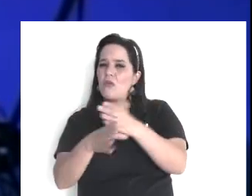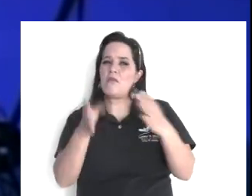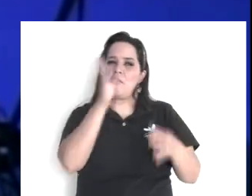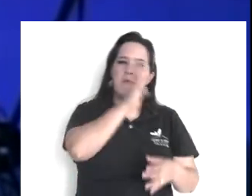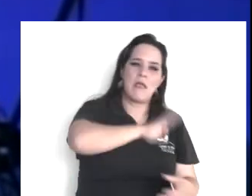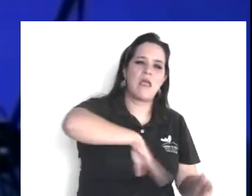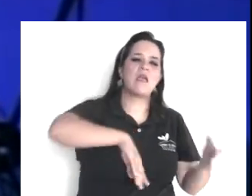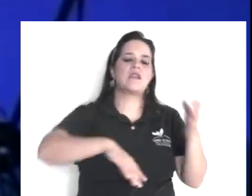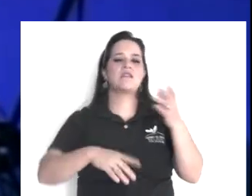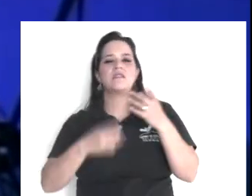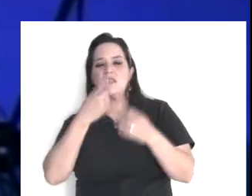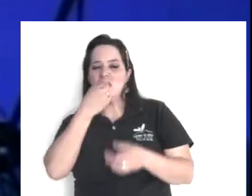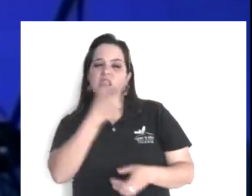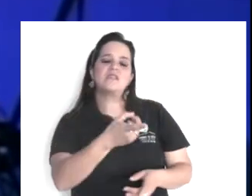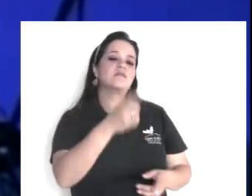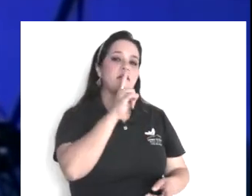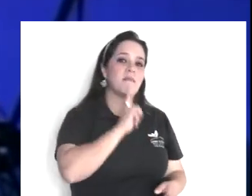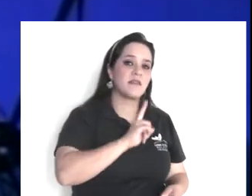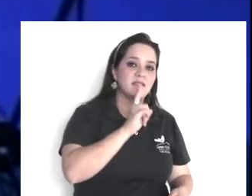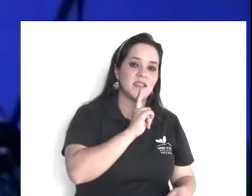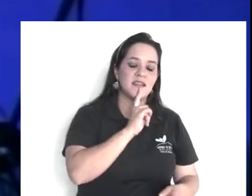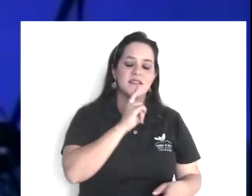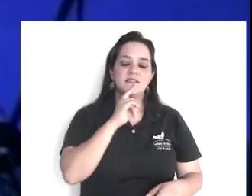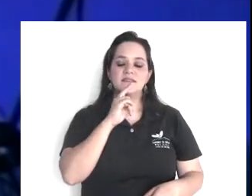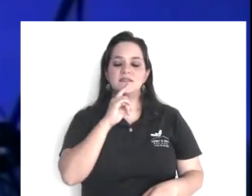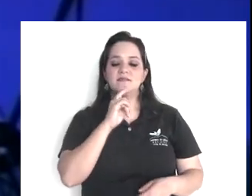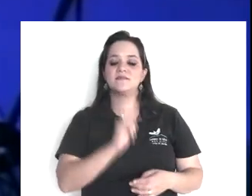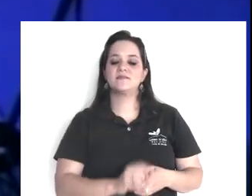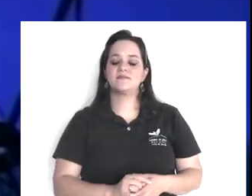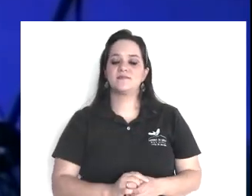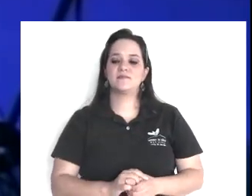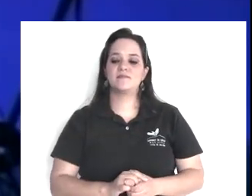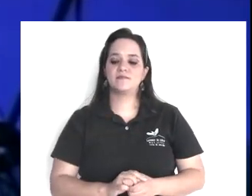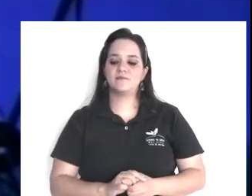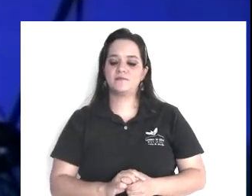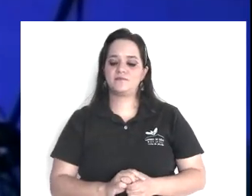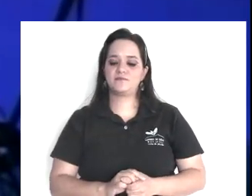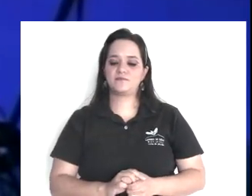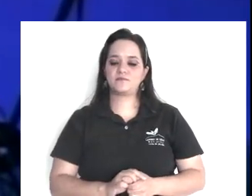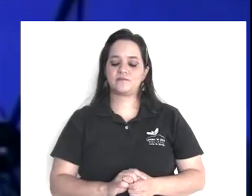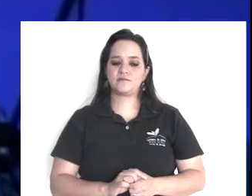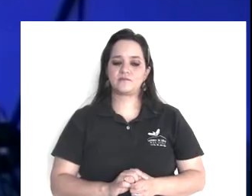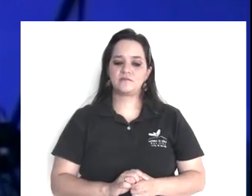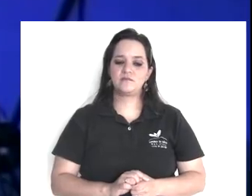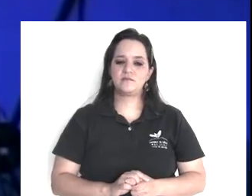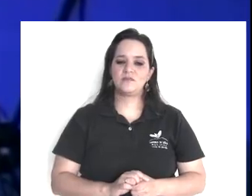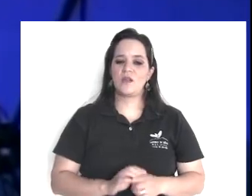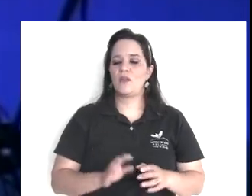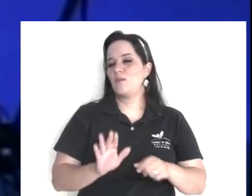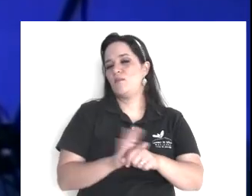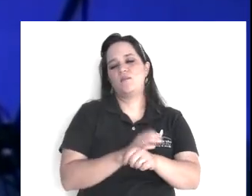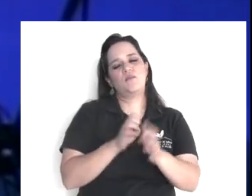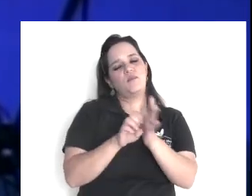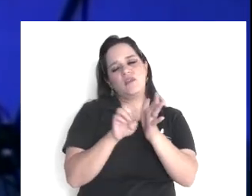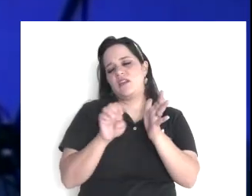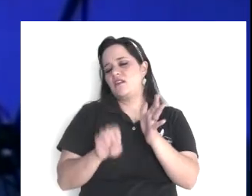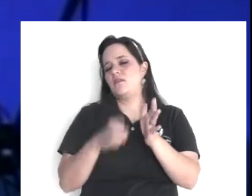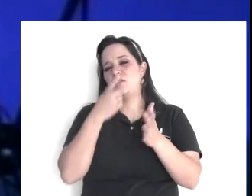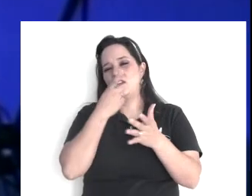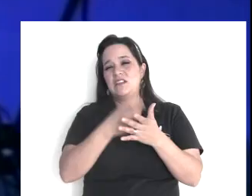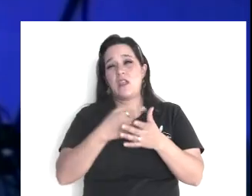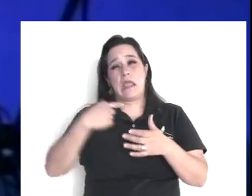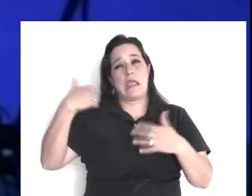rayan en la mentira, ¿me entendió? porque al exagerar, los hechos, se está